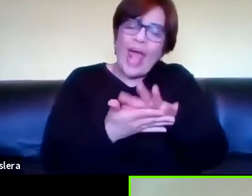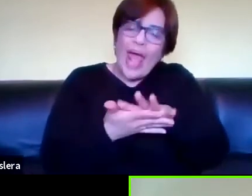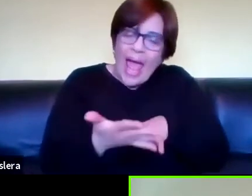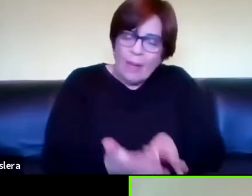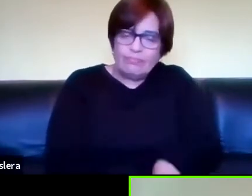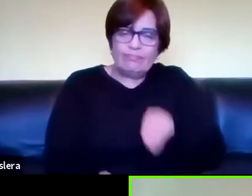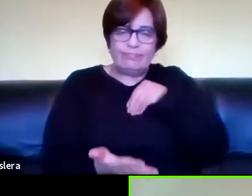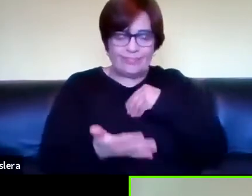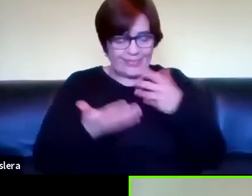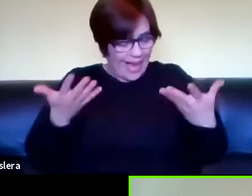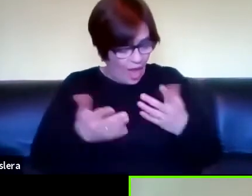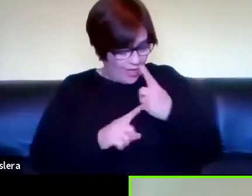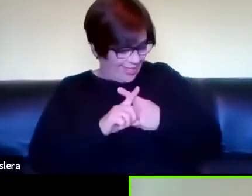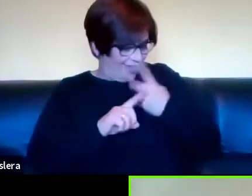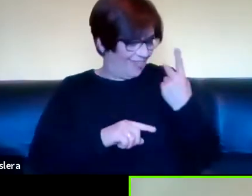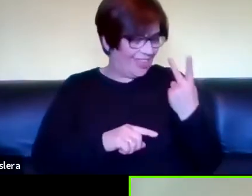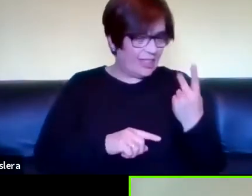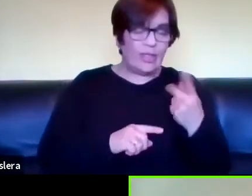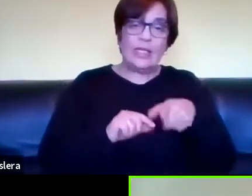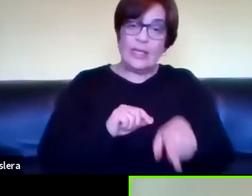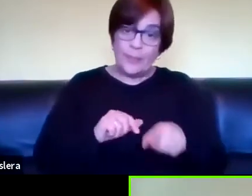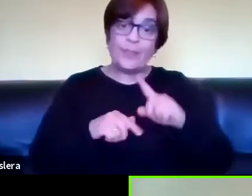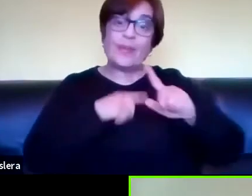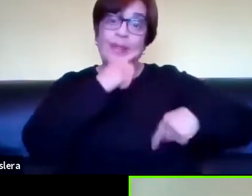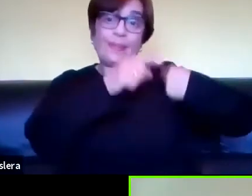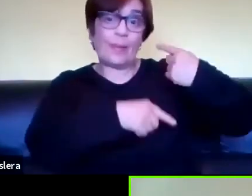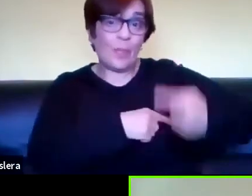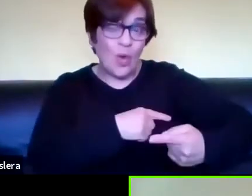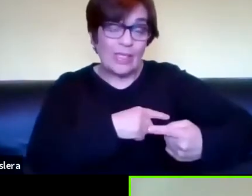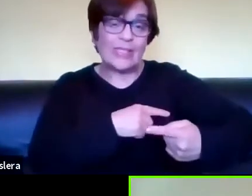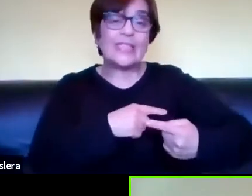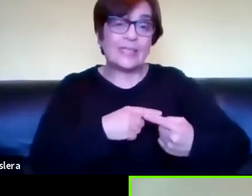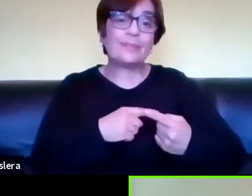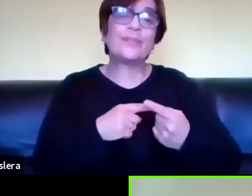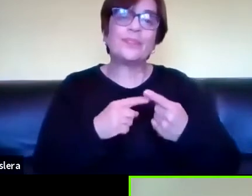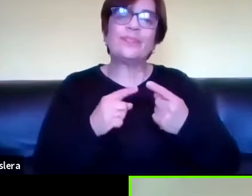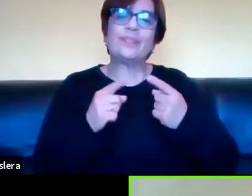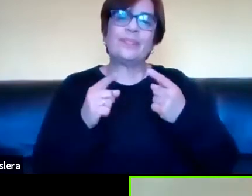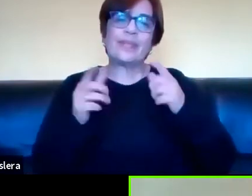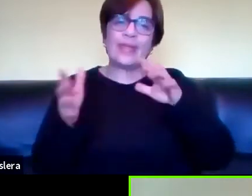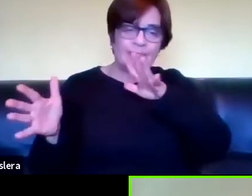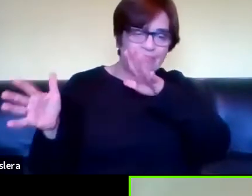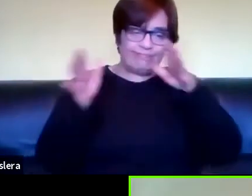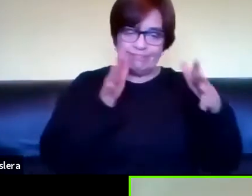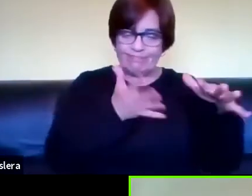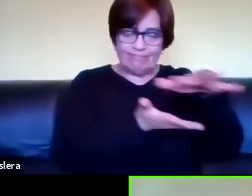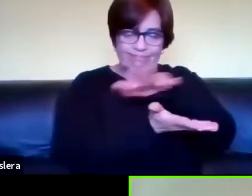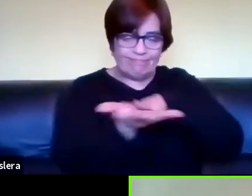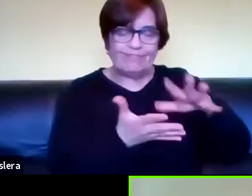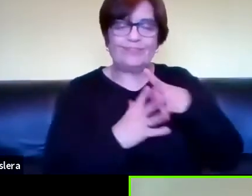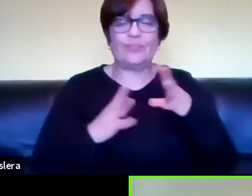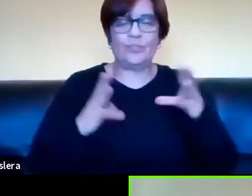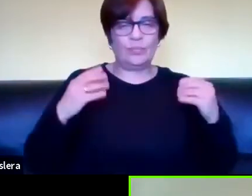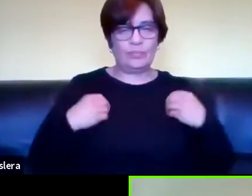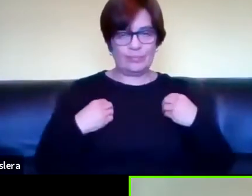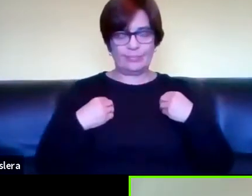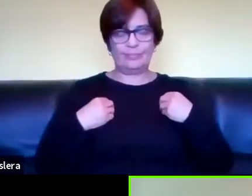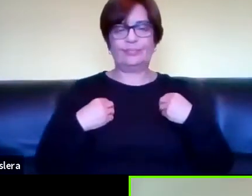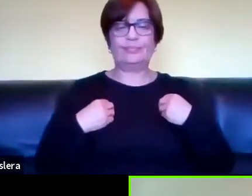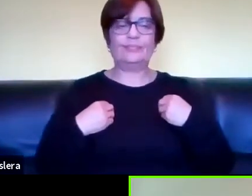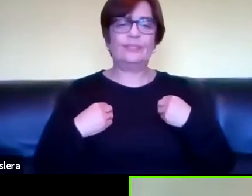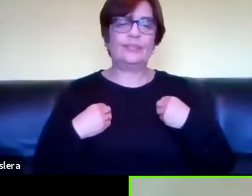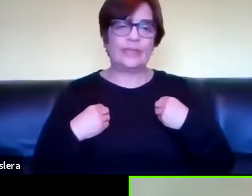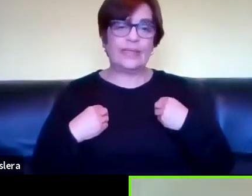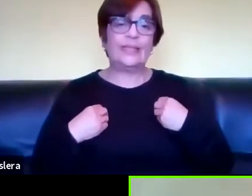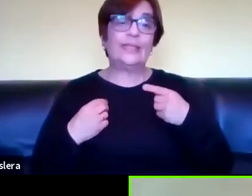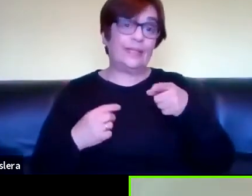XXI y a partir de ahí lo voy a contextualizar en lo que se ha trabajado en la escuela y en